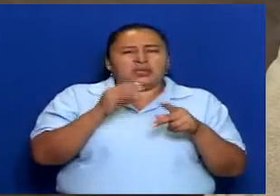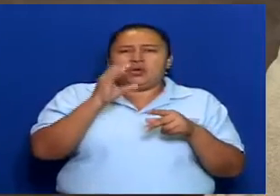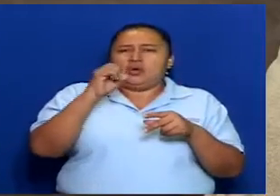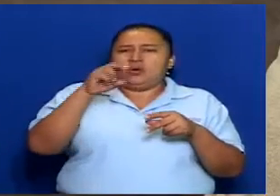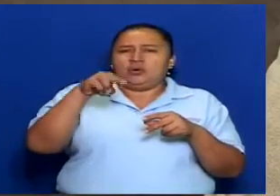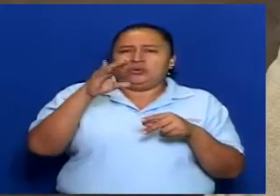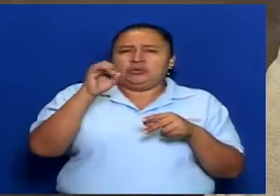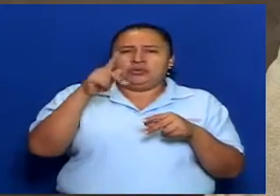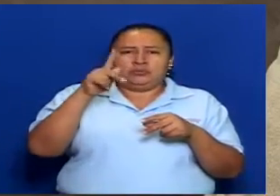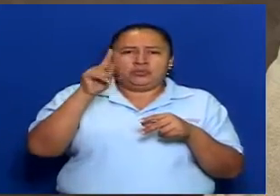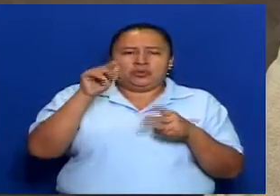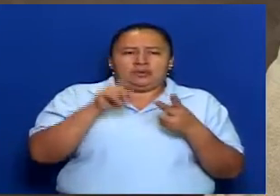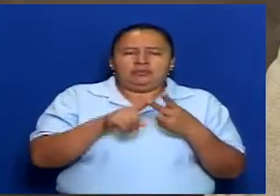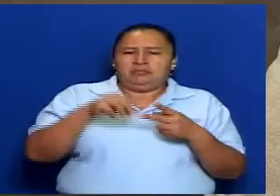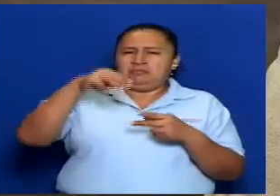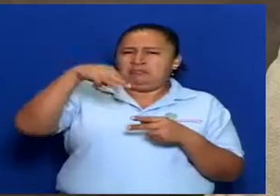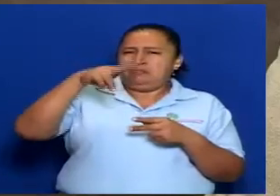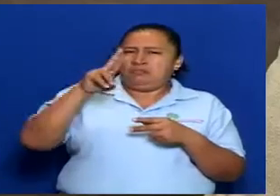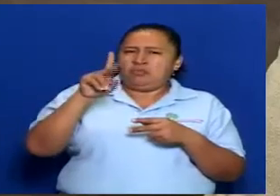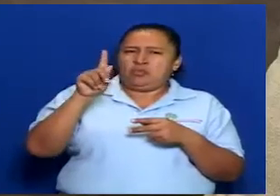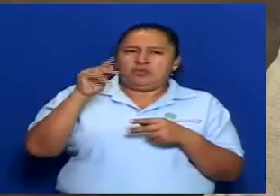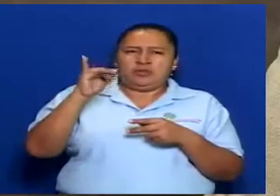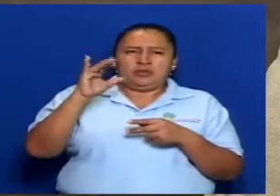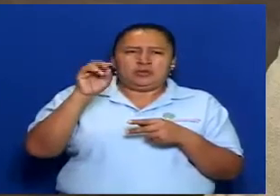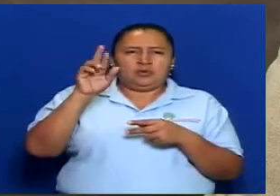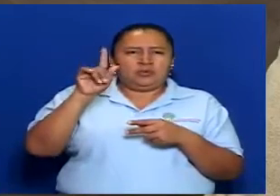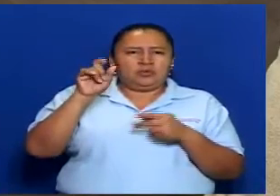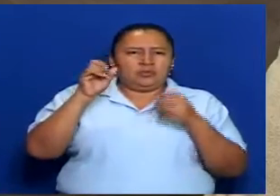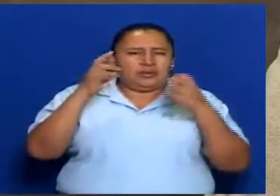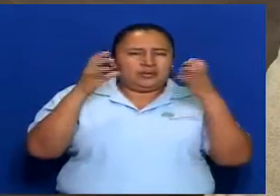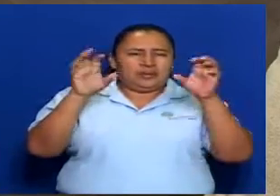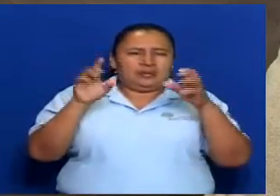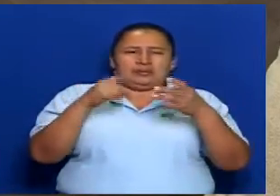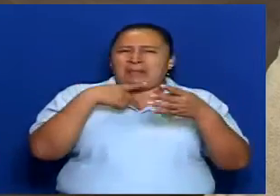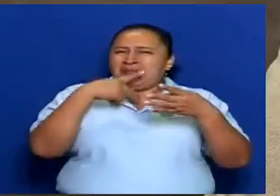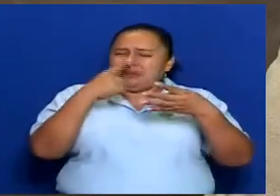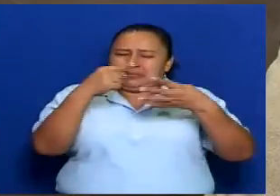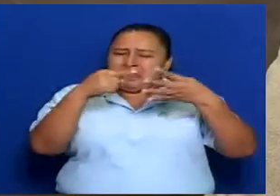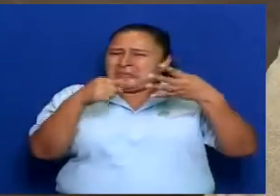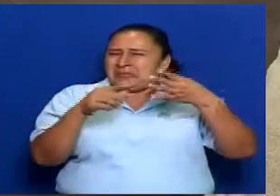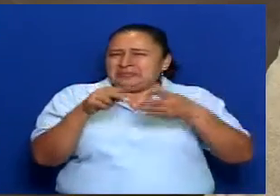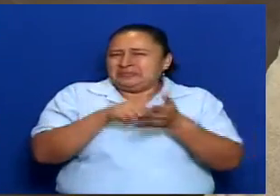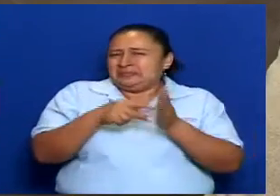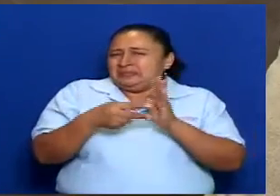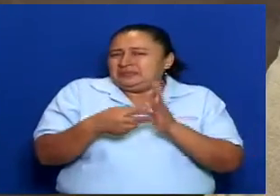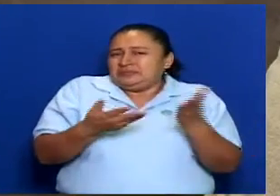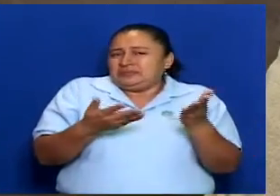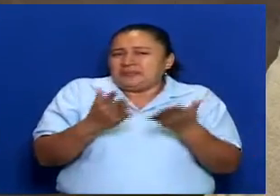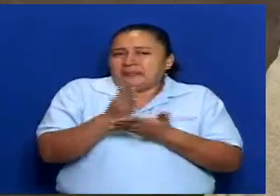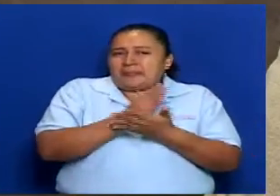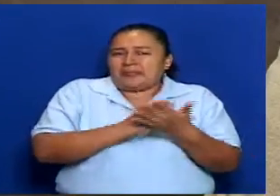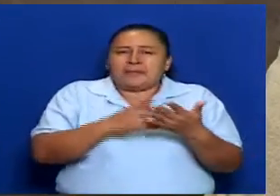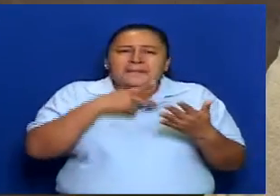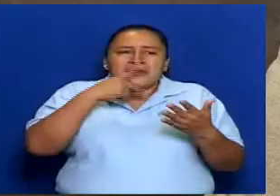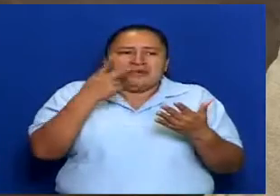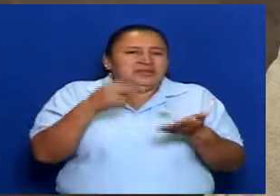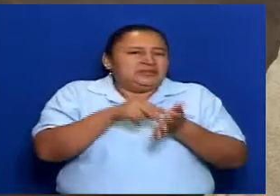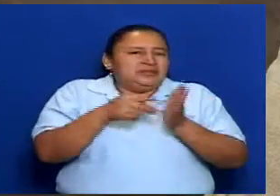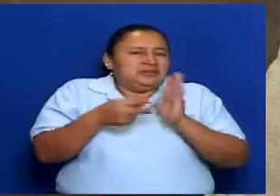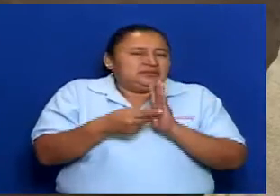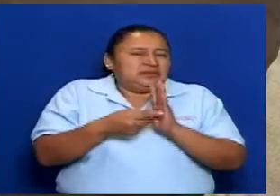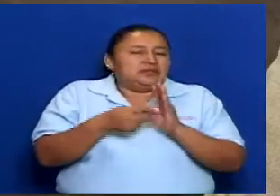dicen, multiculturalidad, ¿qué es eso? Y así una serie de conceptos que